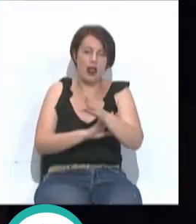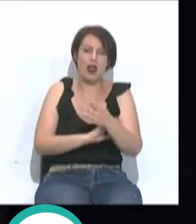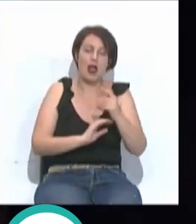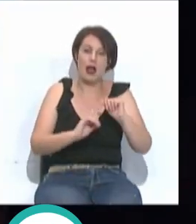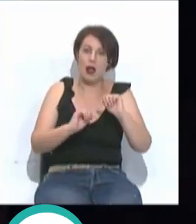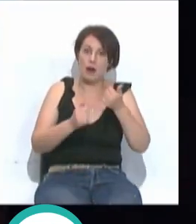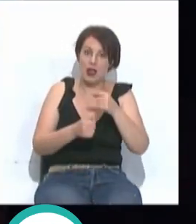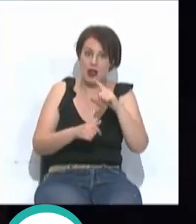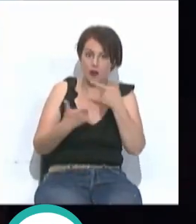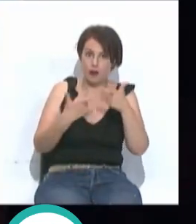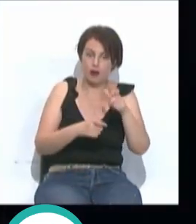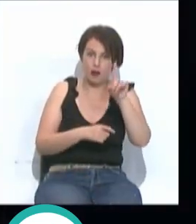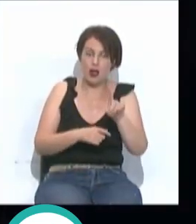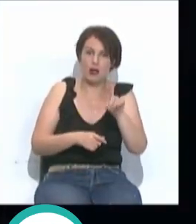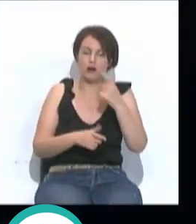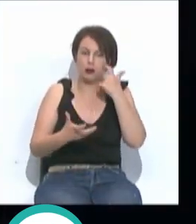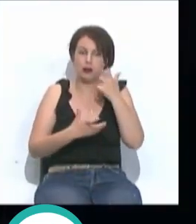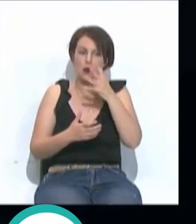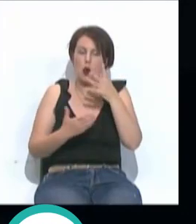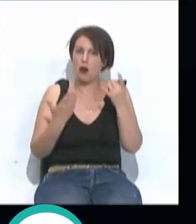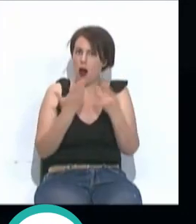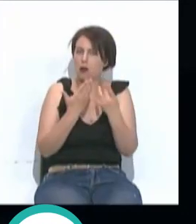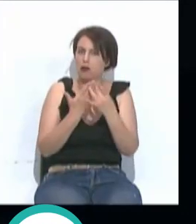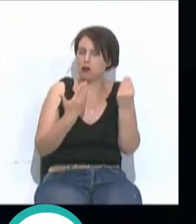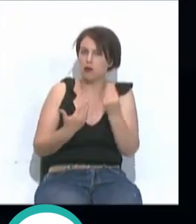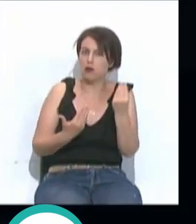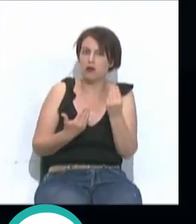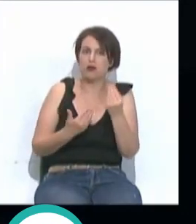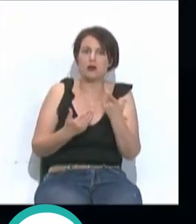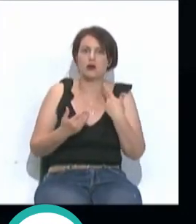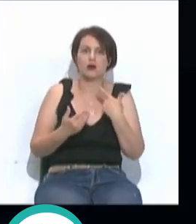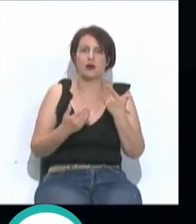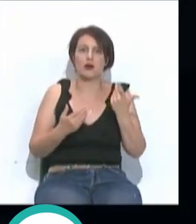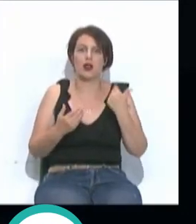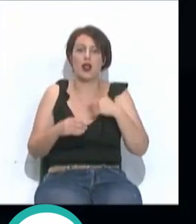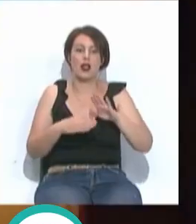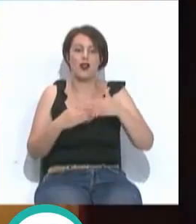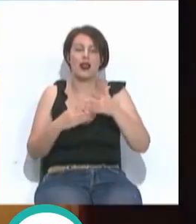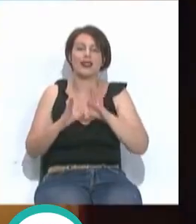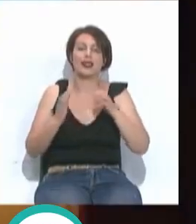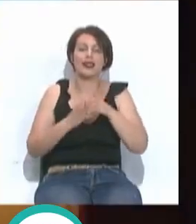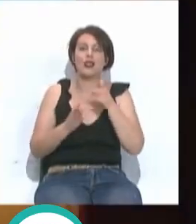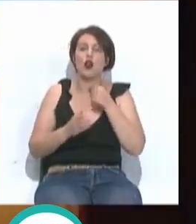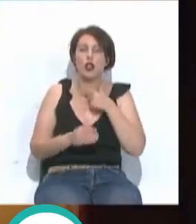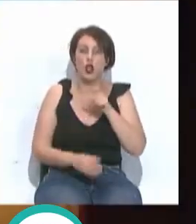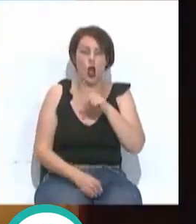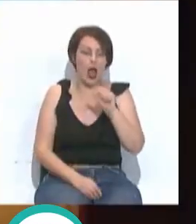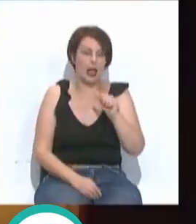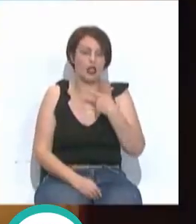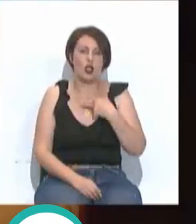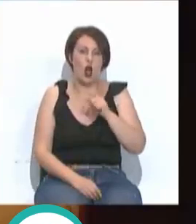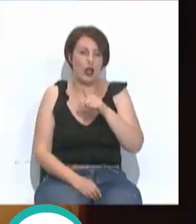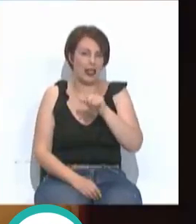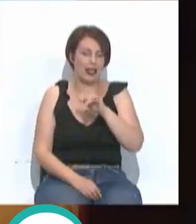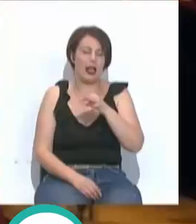concurso que llamó la atención por la calidad de los repertorios. La cerrada, la chirigota, las lolas lolitas con